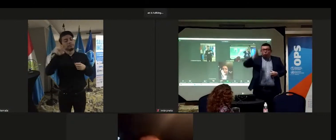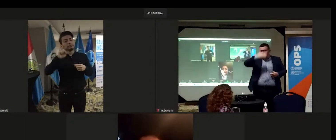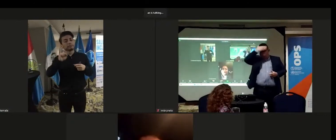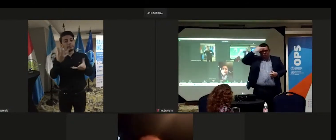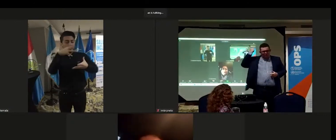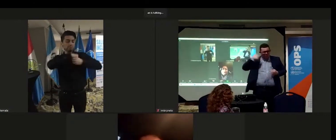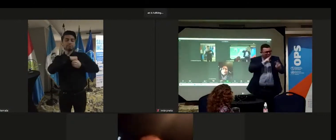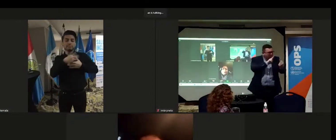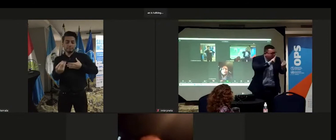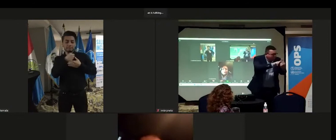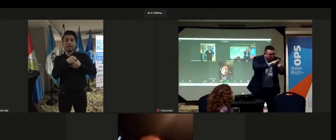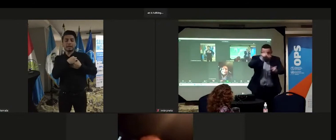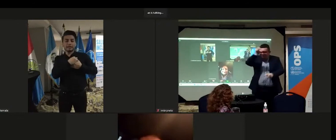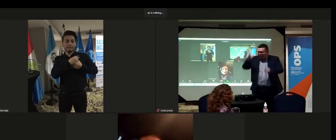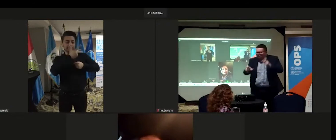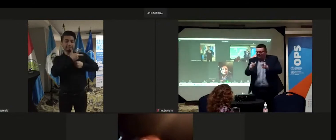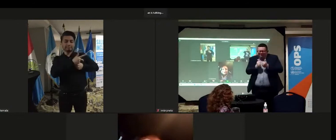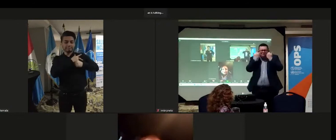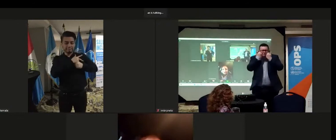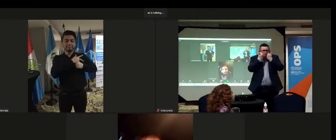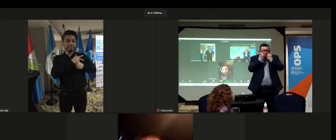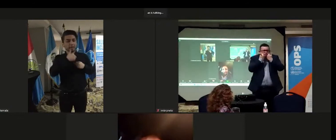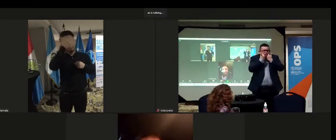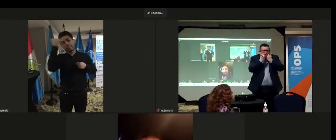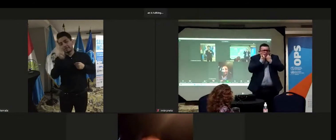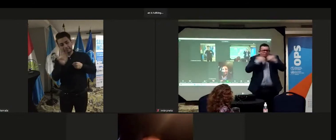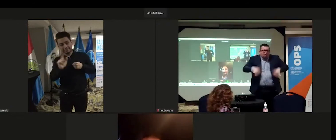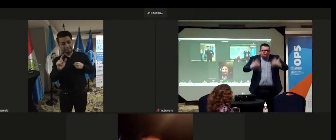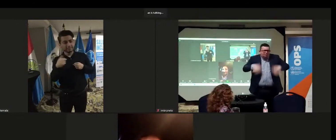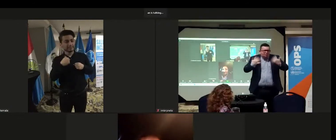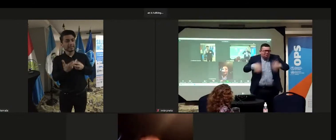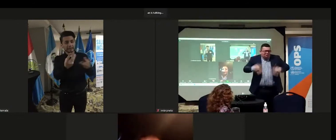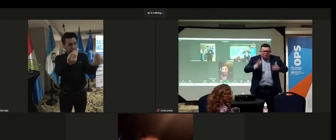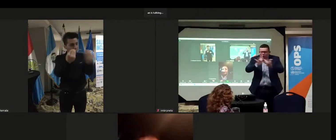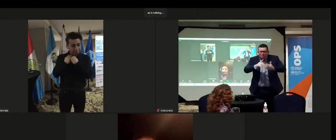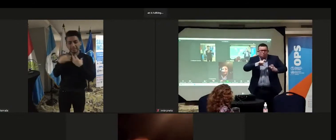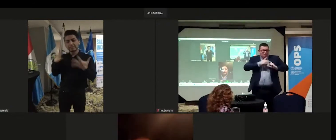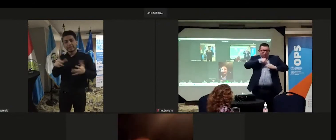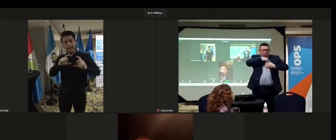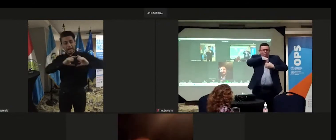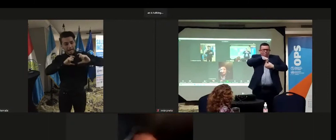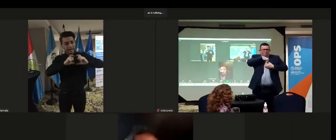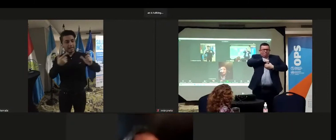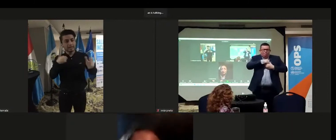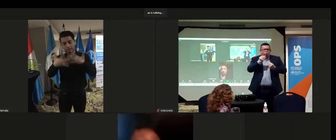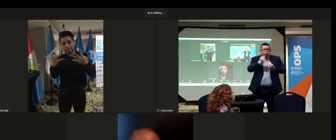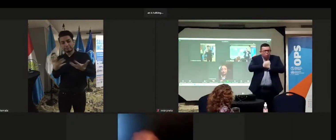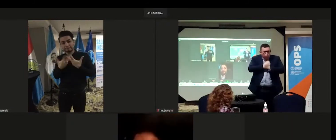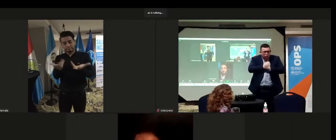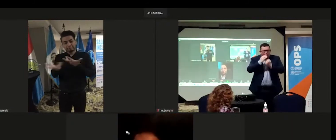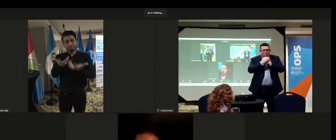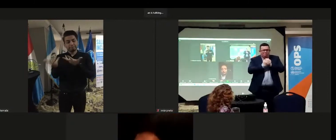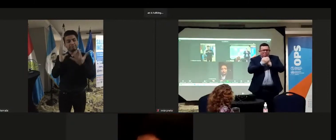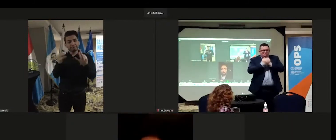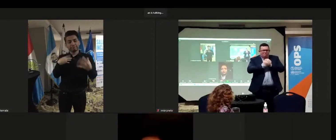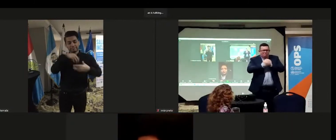sello guatemalteco que nunca voy a olvidar. Y me llevo sus caras, su cariño, y esa forma de ser dentro de mi